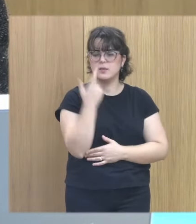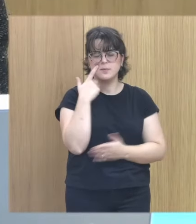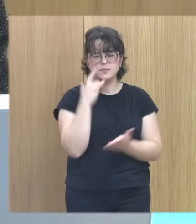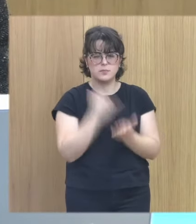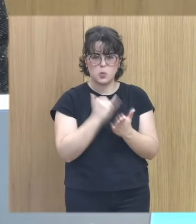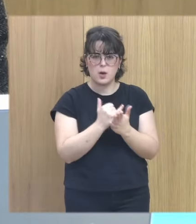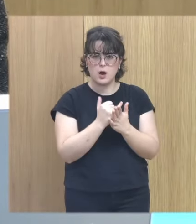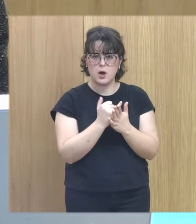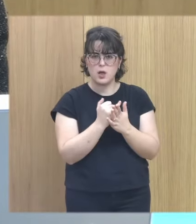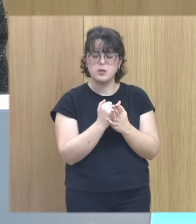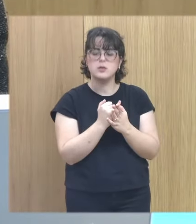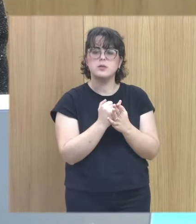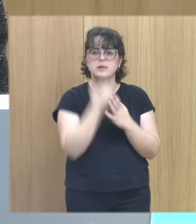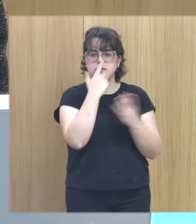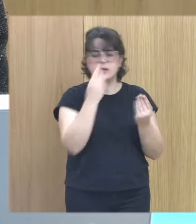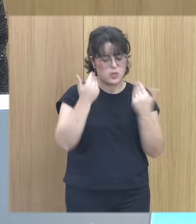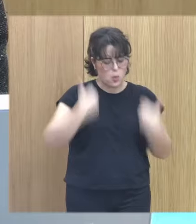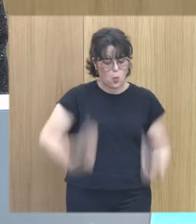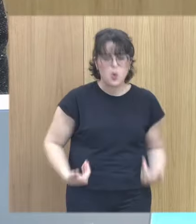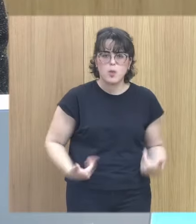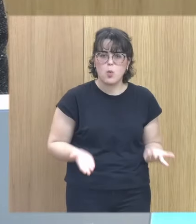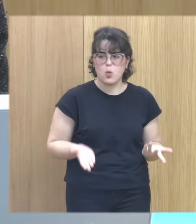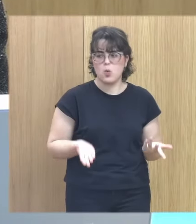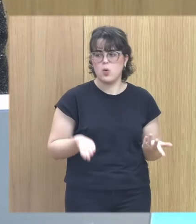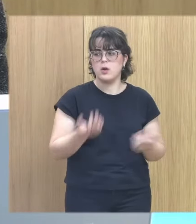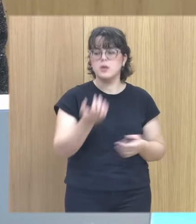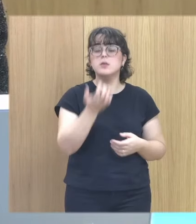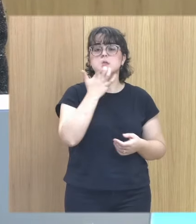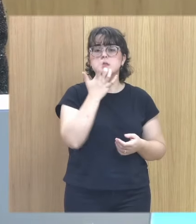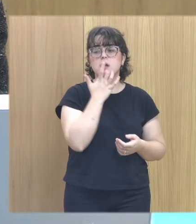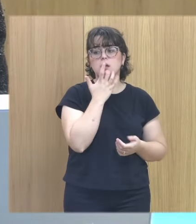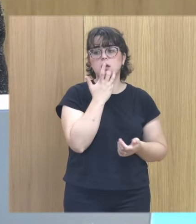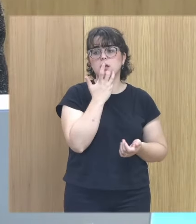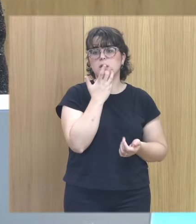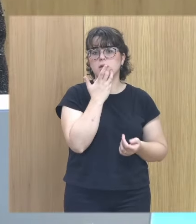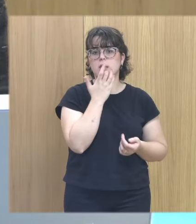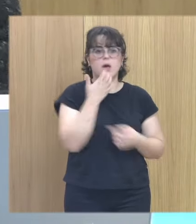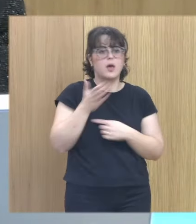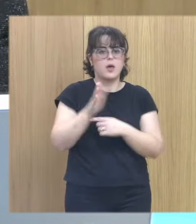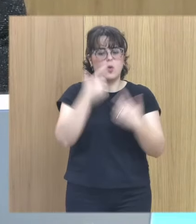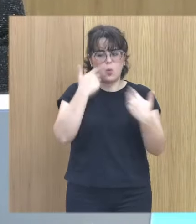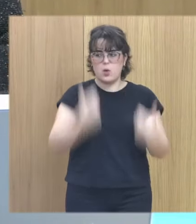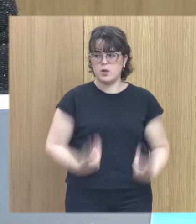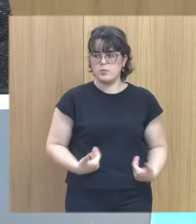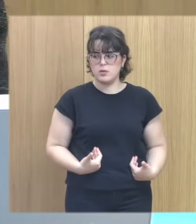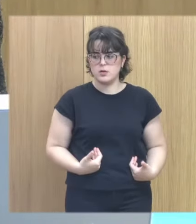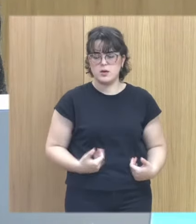testarles con sensaciones corporales cuando cuando les pones el ejemplo corporal hacen así